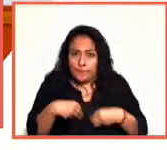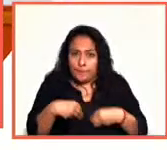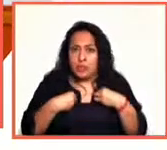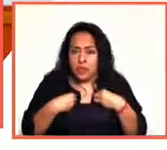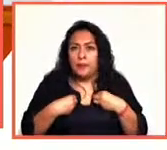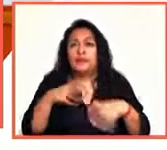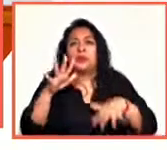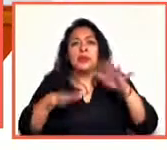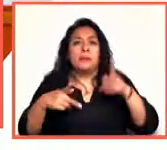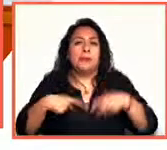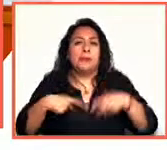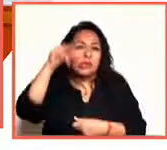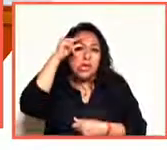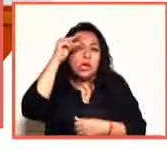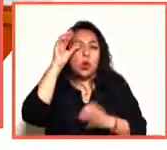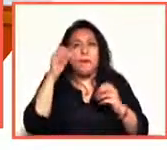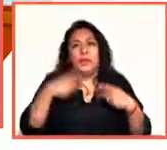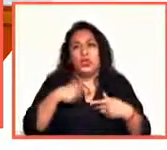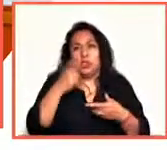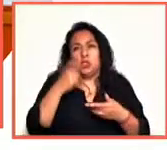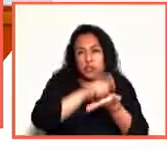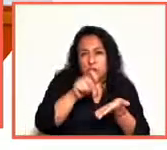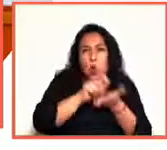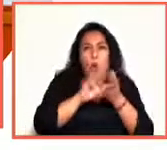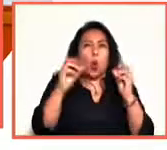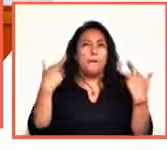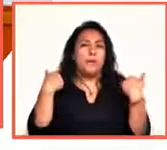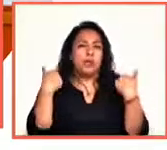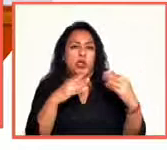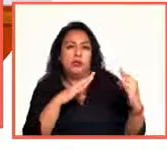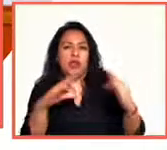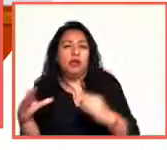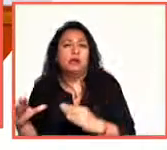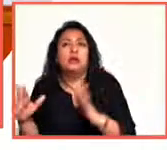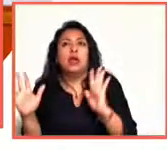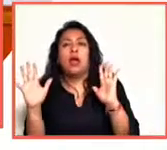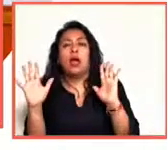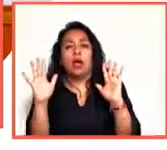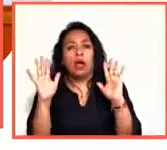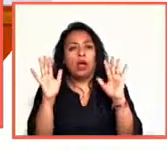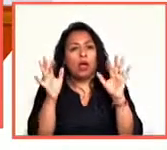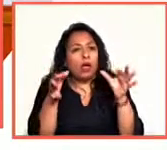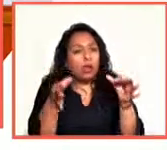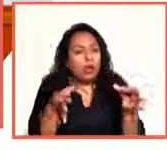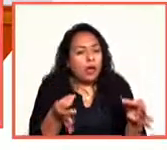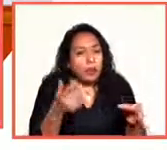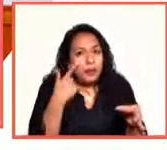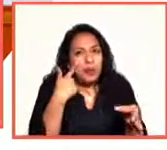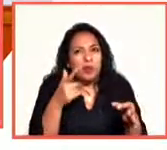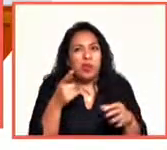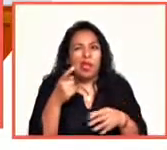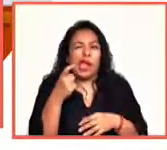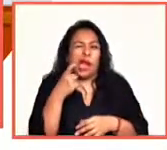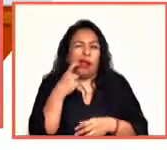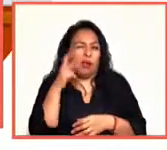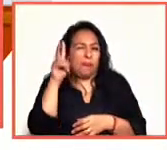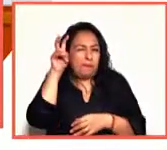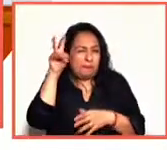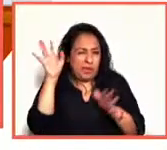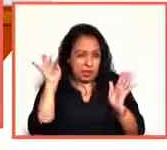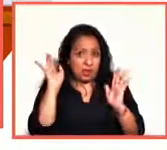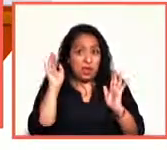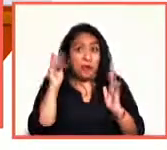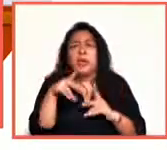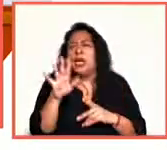intelectuales, los escritores, los profesores, que nos quedamos arrobados ante los hombres de acción, un poco envidiosos. Pero, en última